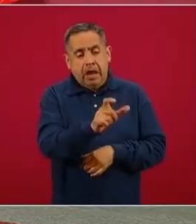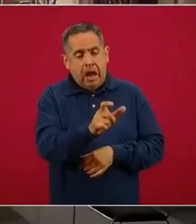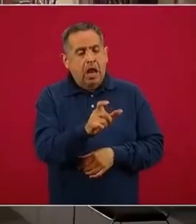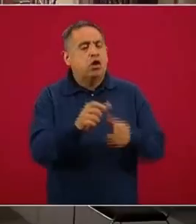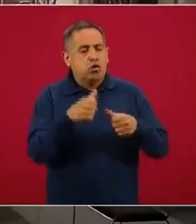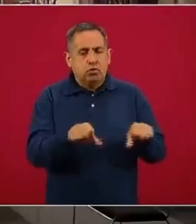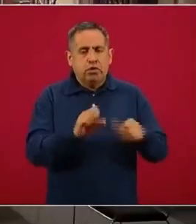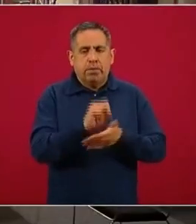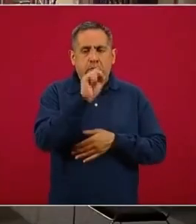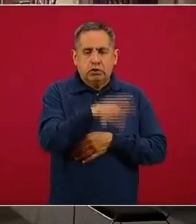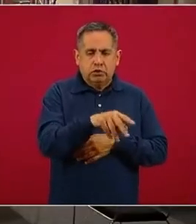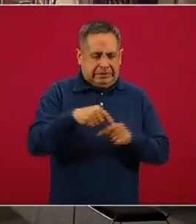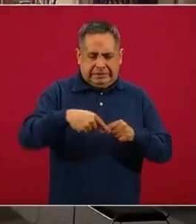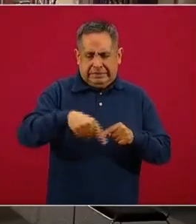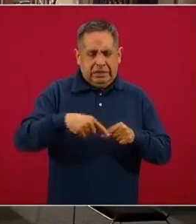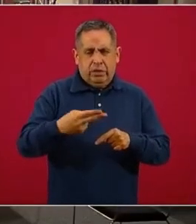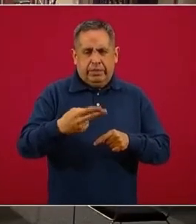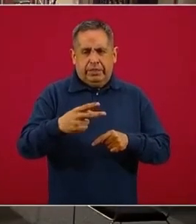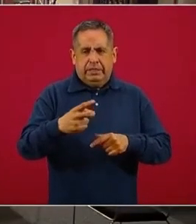a través del Banco del Bienestar.